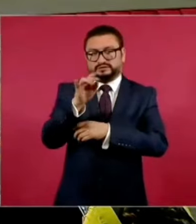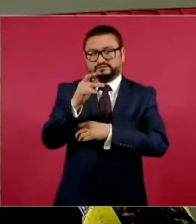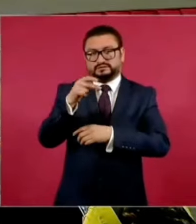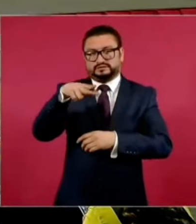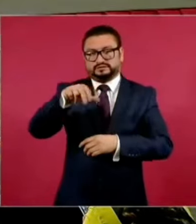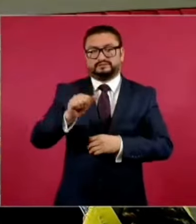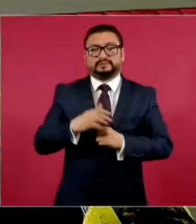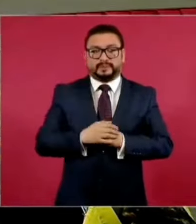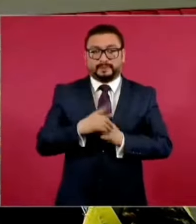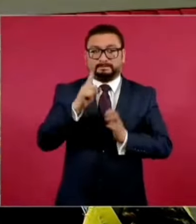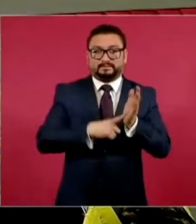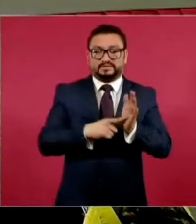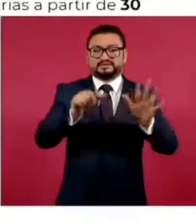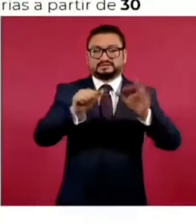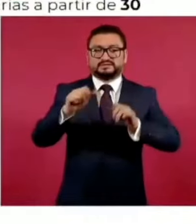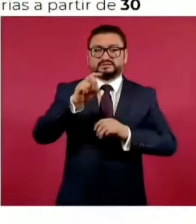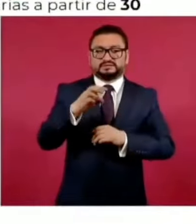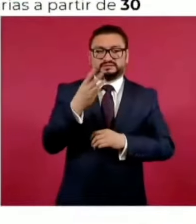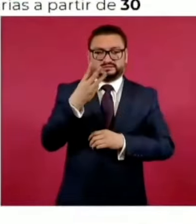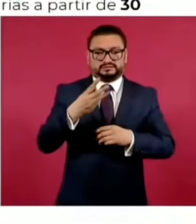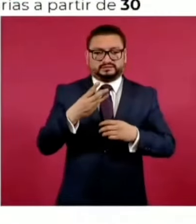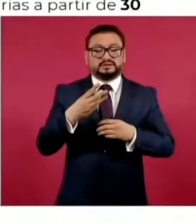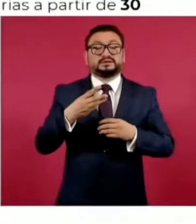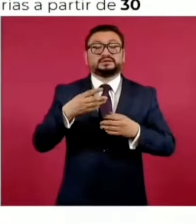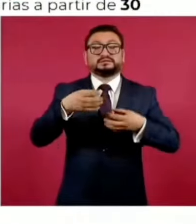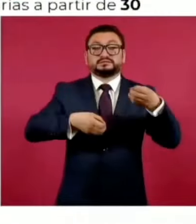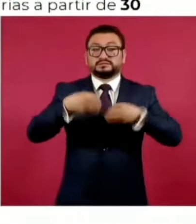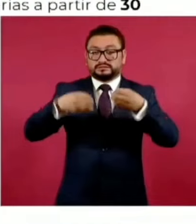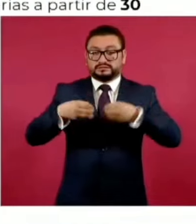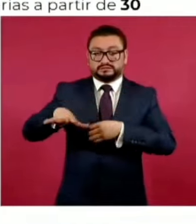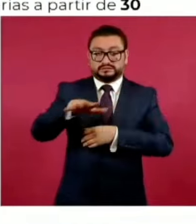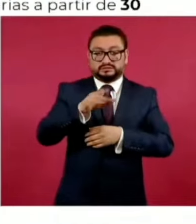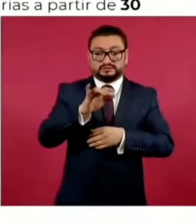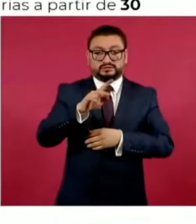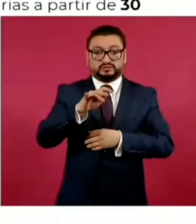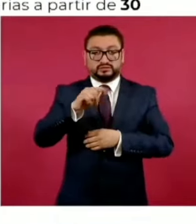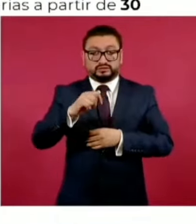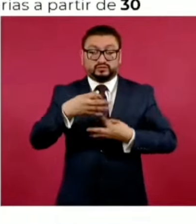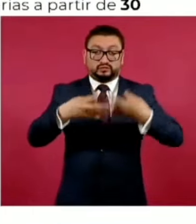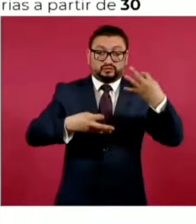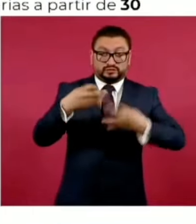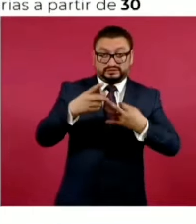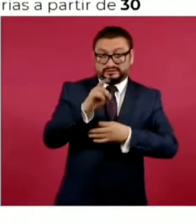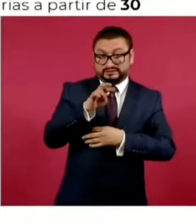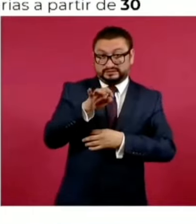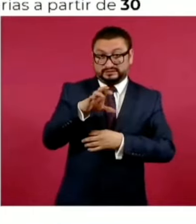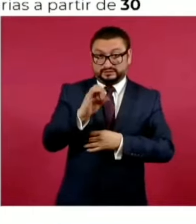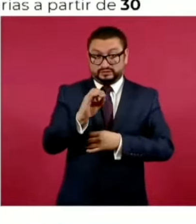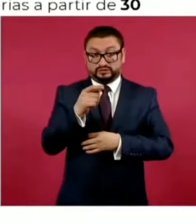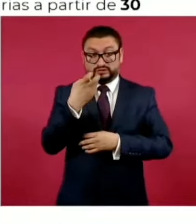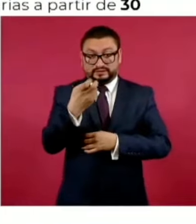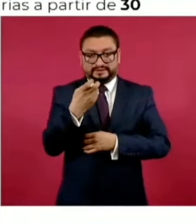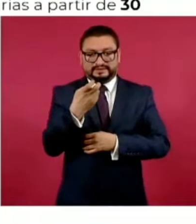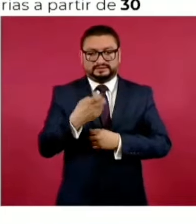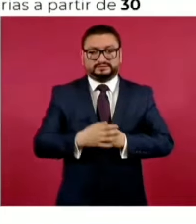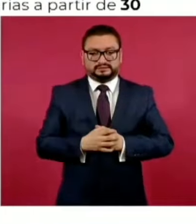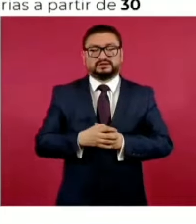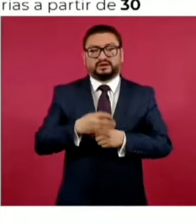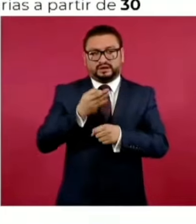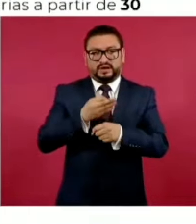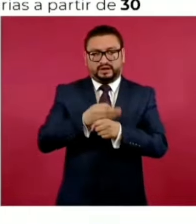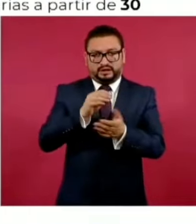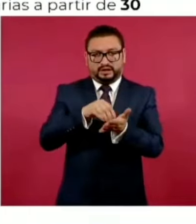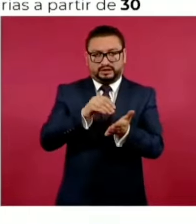,633 magistrados de circuito y jueces de distrito, que esa es la cantidad que existe